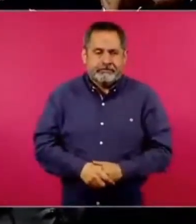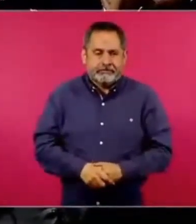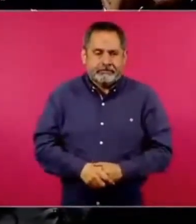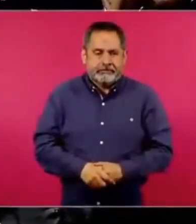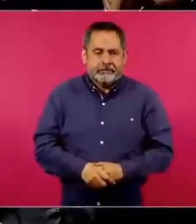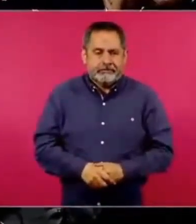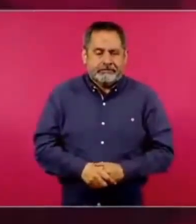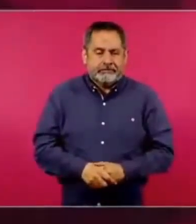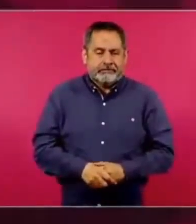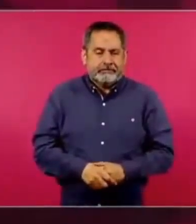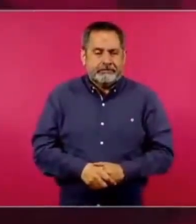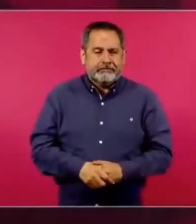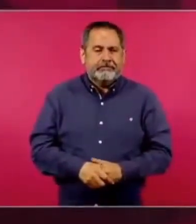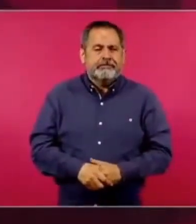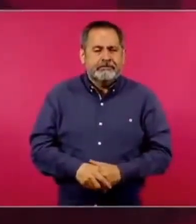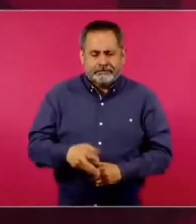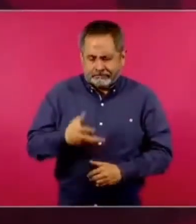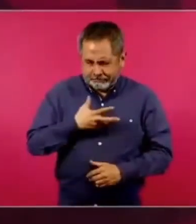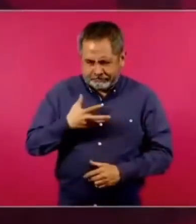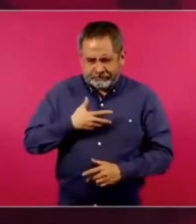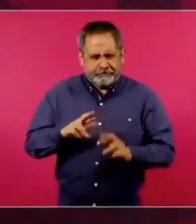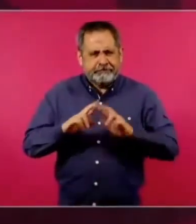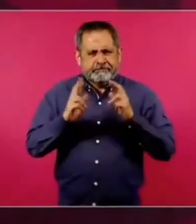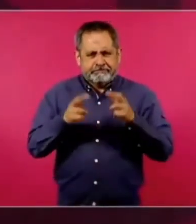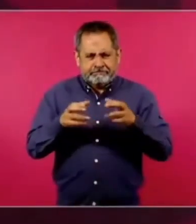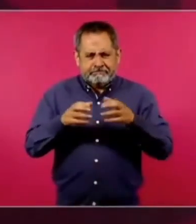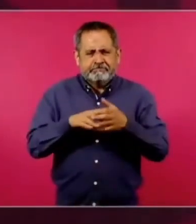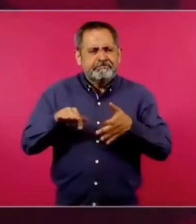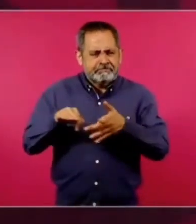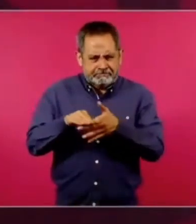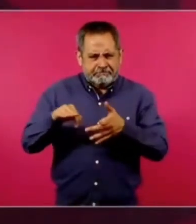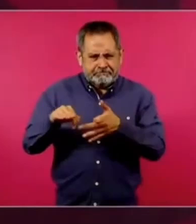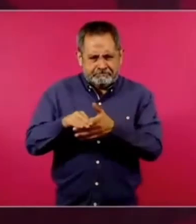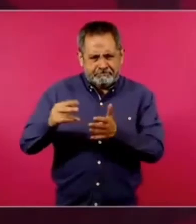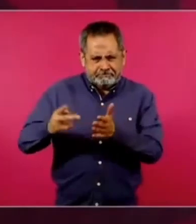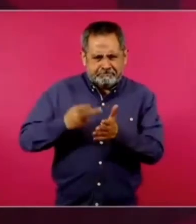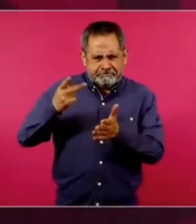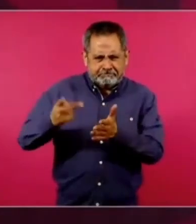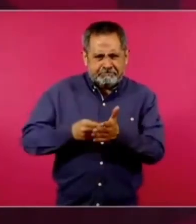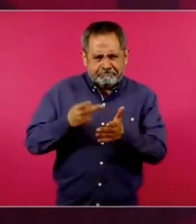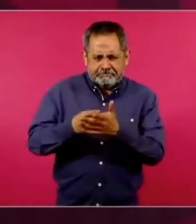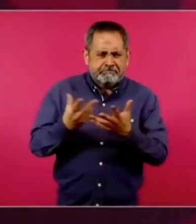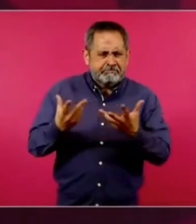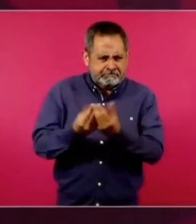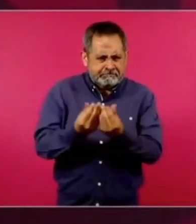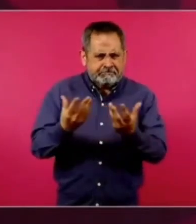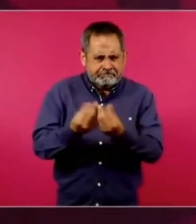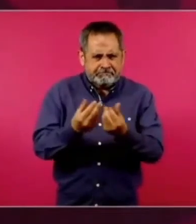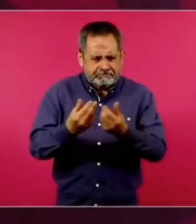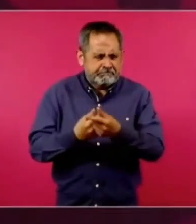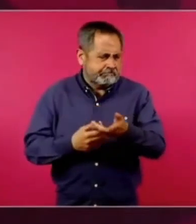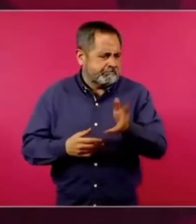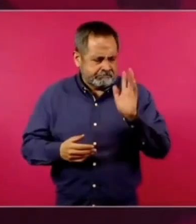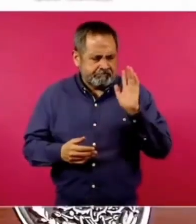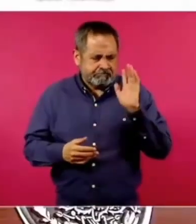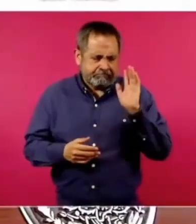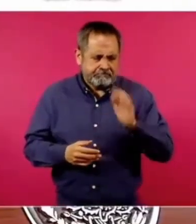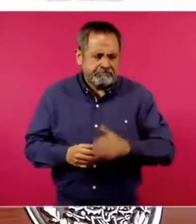Tenemos reuniones periódicas y ahora